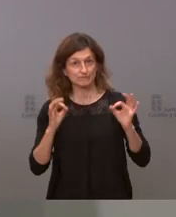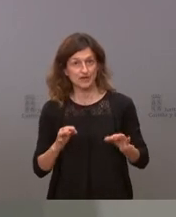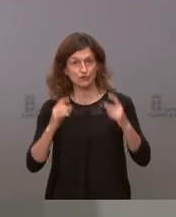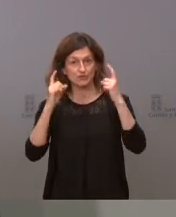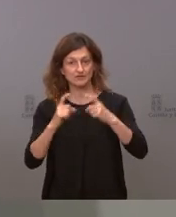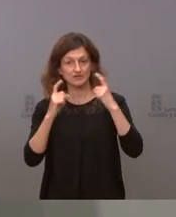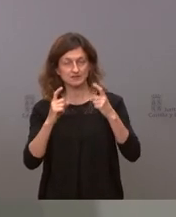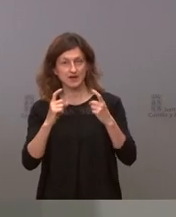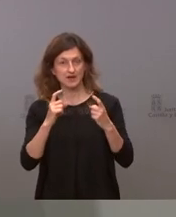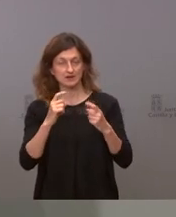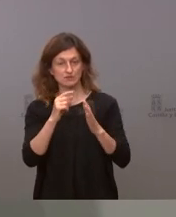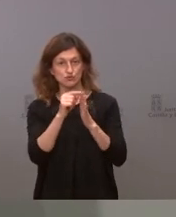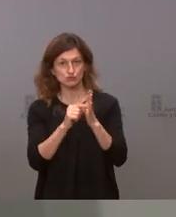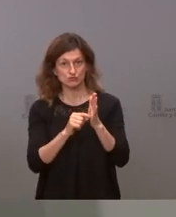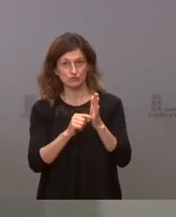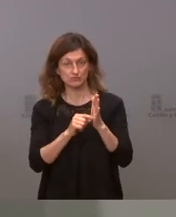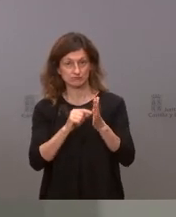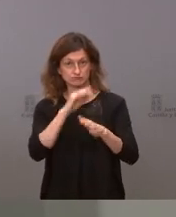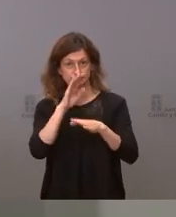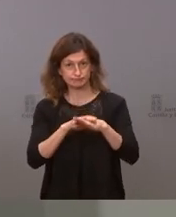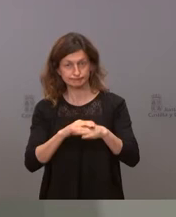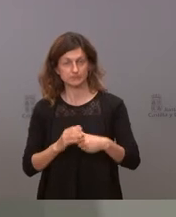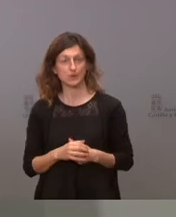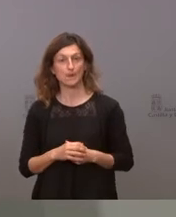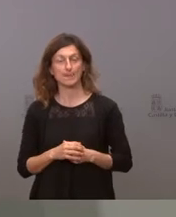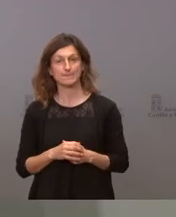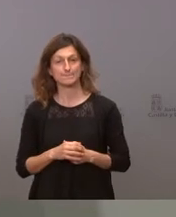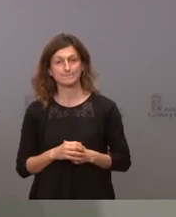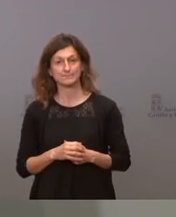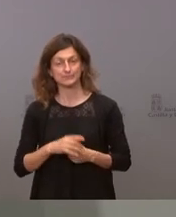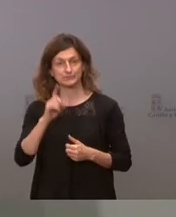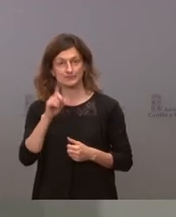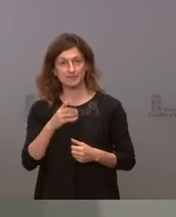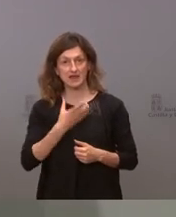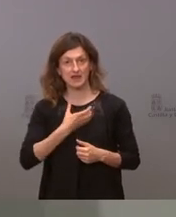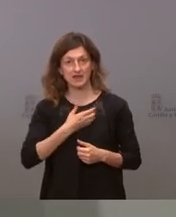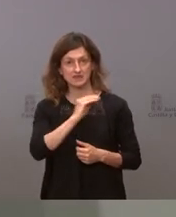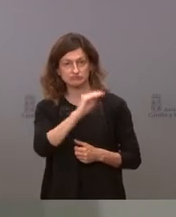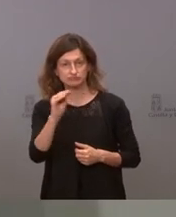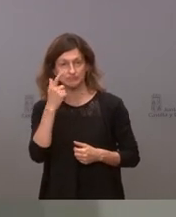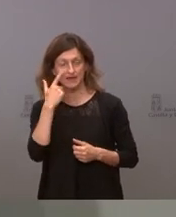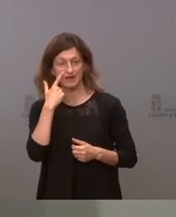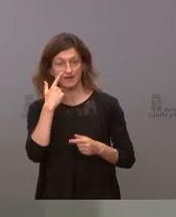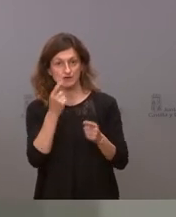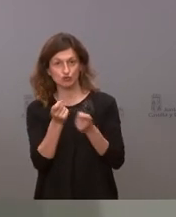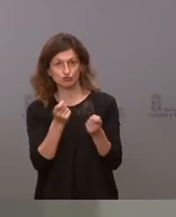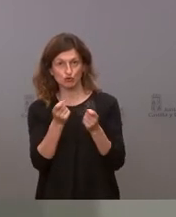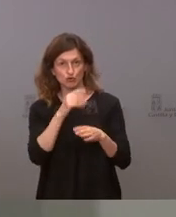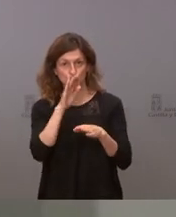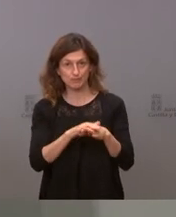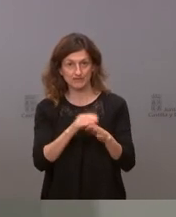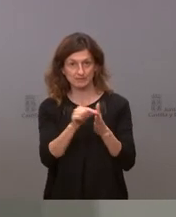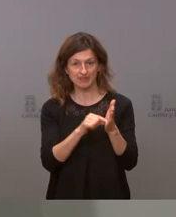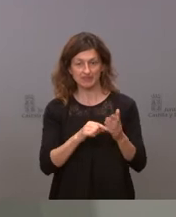intentar reforzar el cumplimiento de las medidas intentar dirigirnos a los alcaldes para que refuercen el cumplimiento de las medidas y evitar